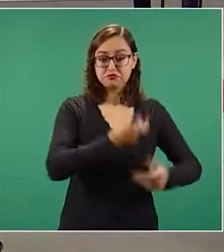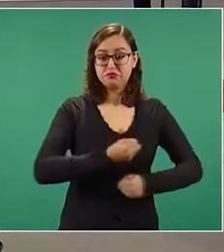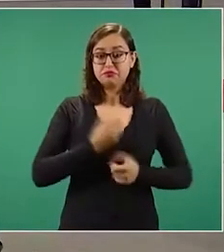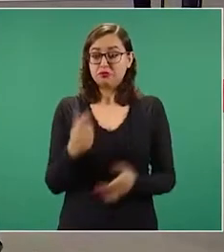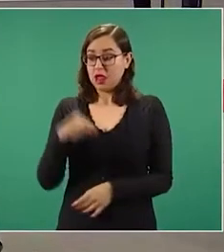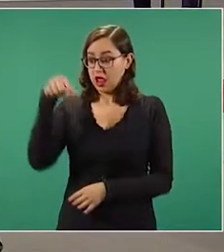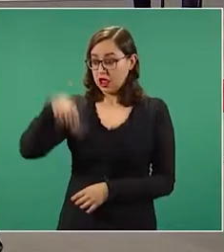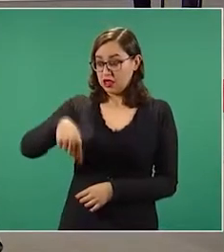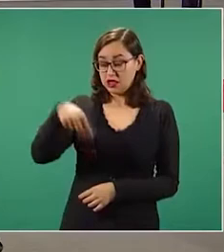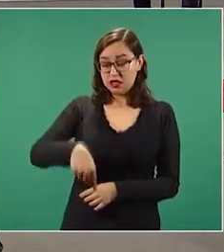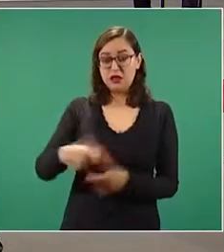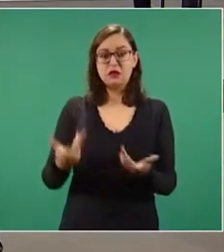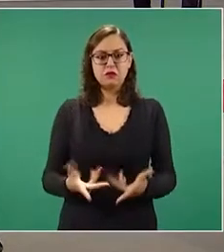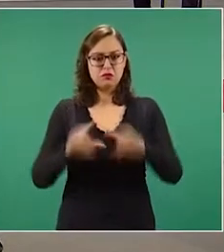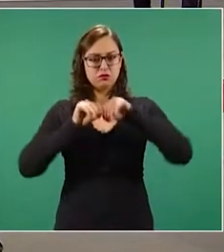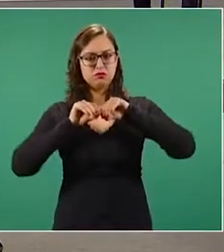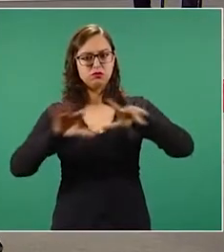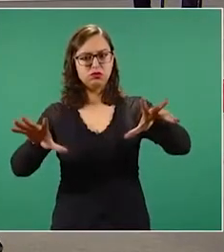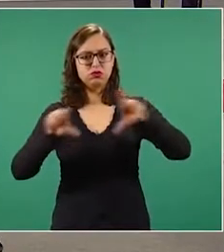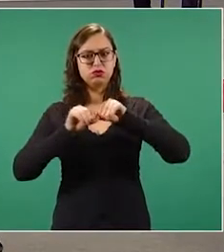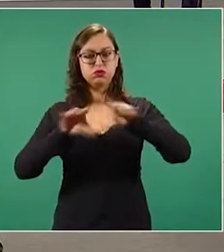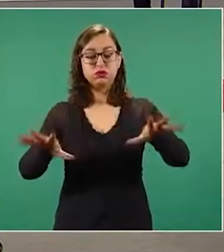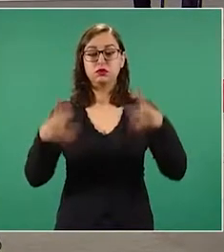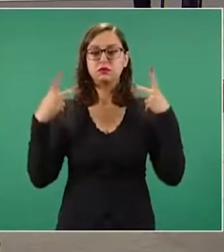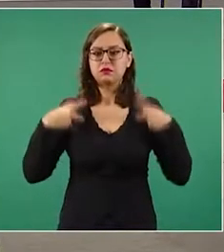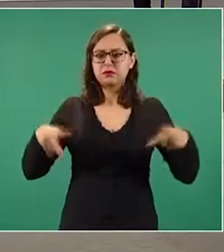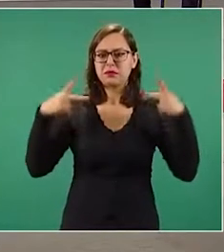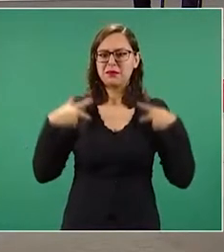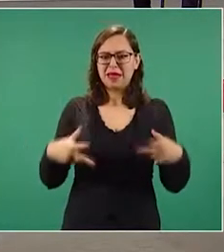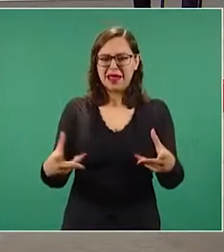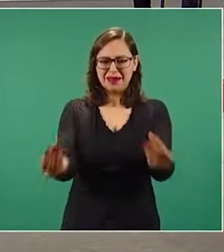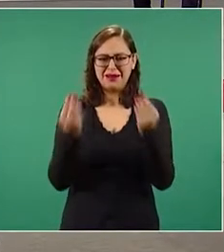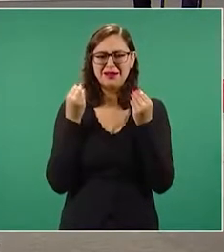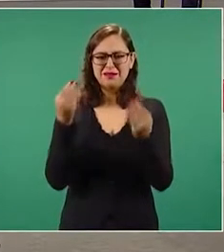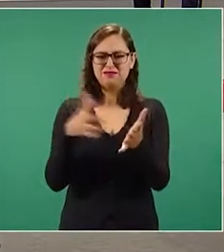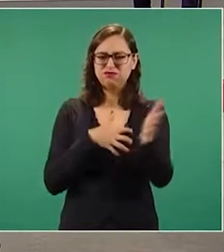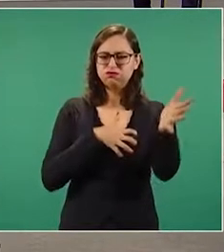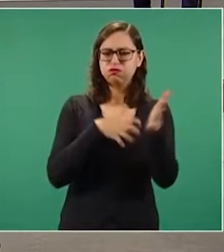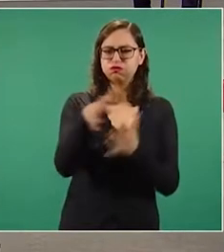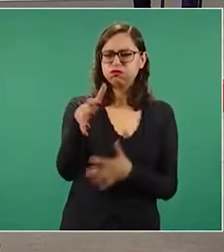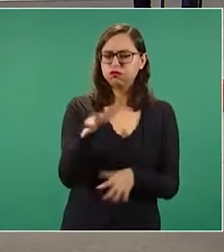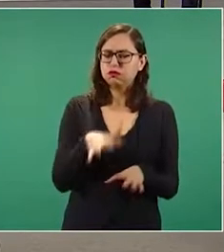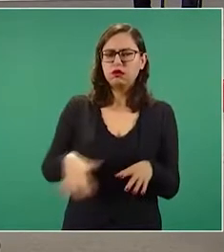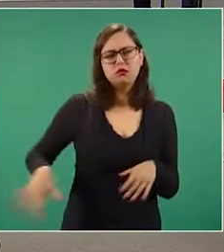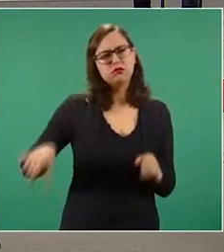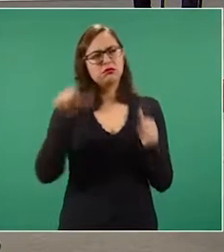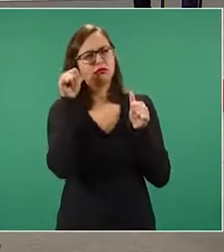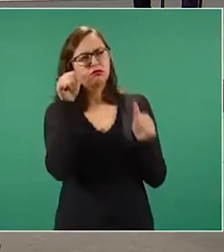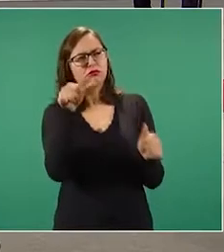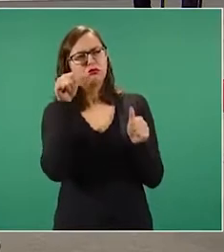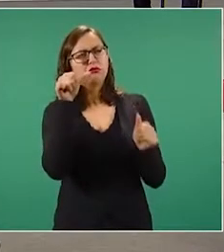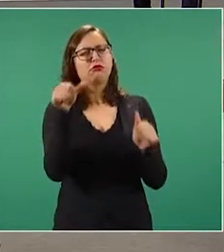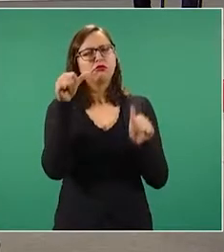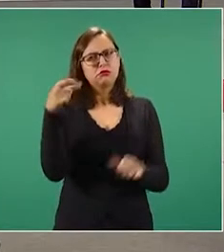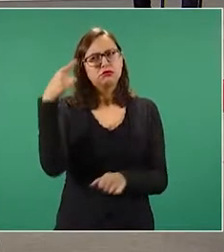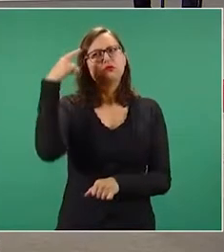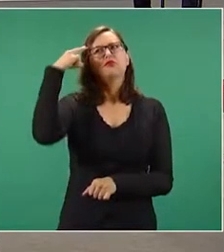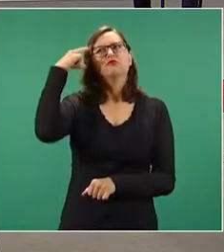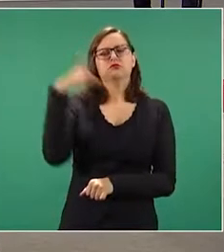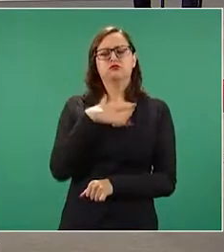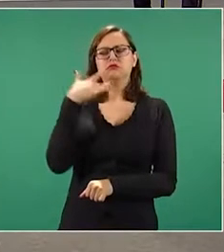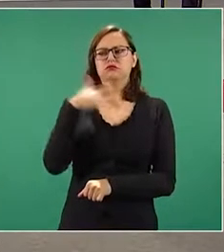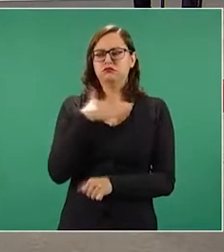personas se informan y crean un criterio propio sobre los problemas del país y las respuestas del gobierno para